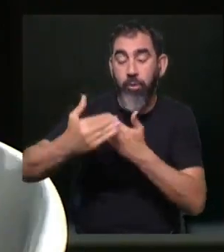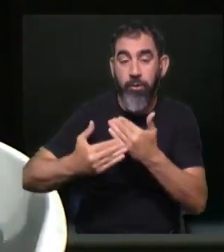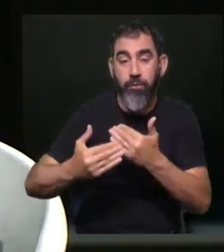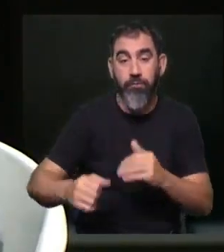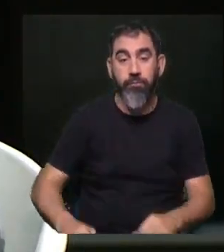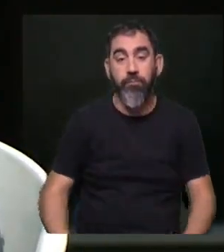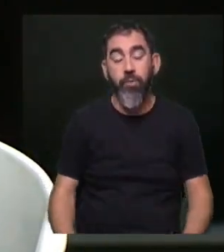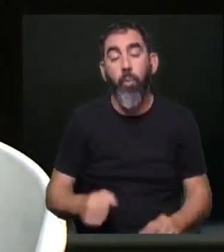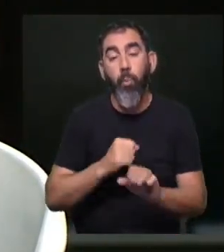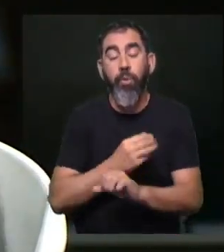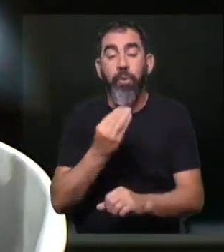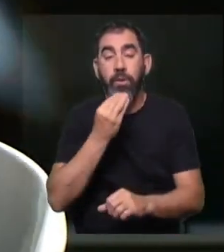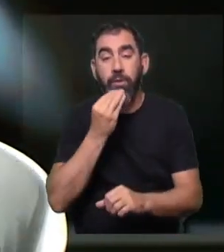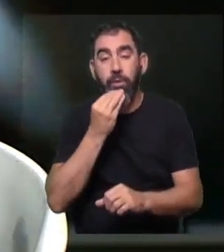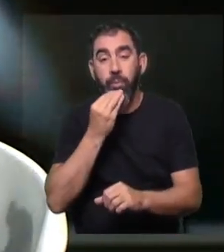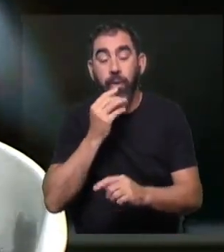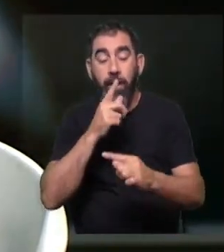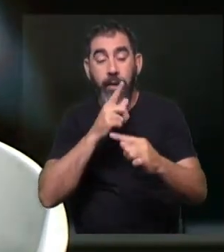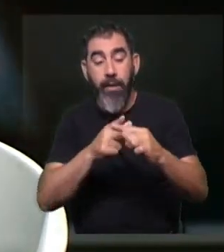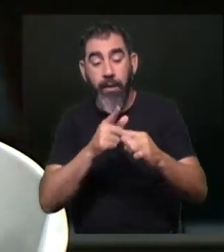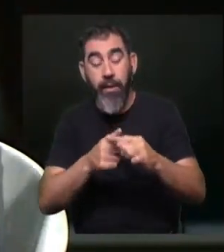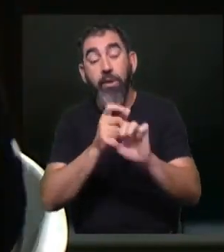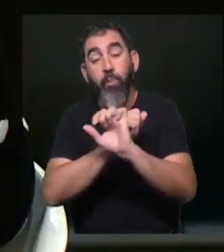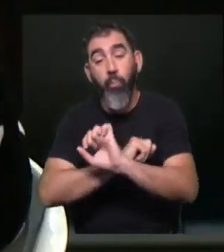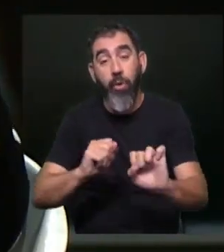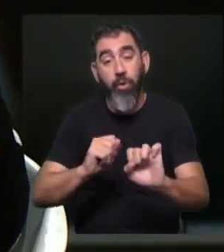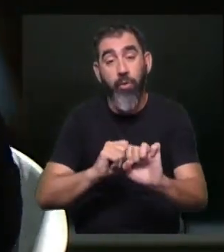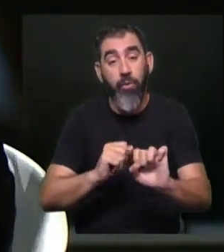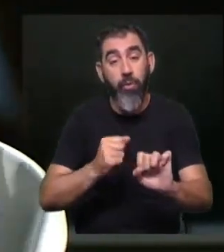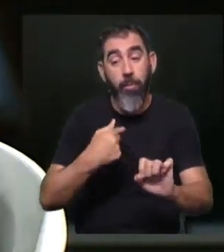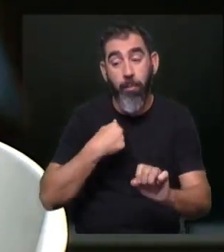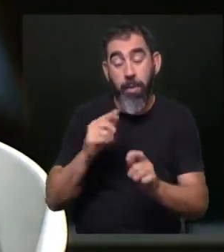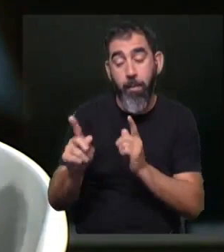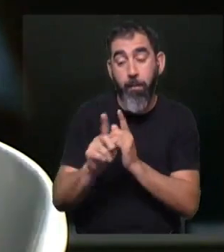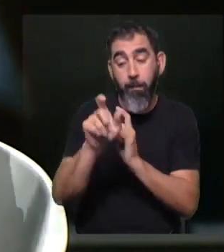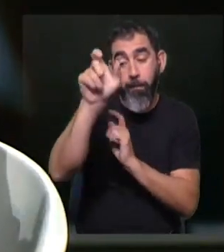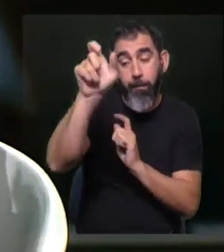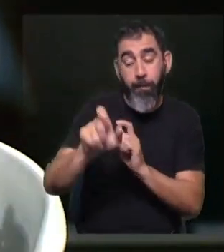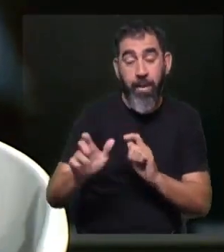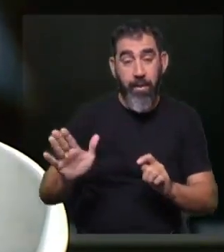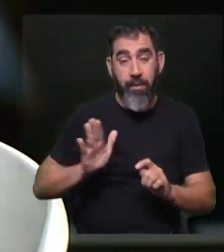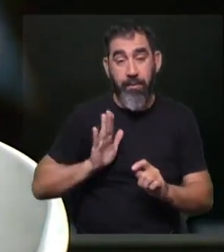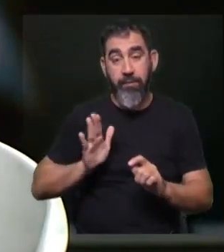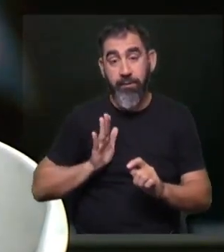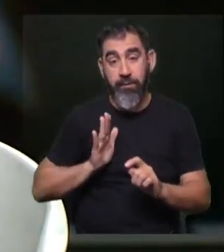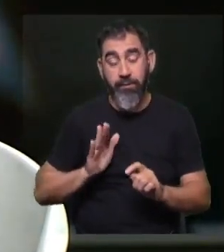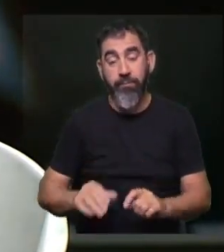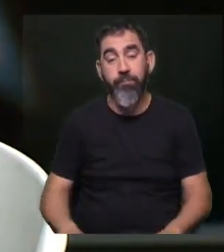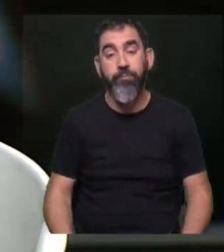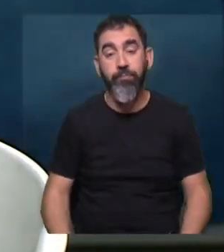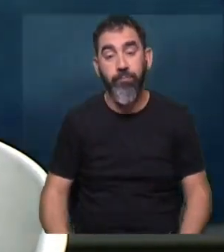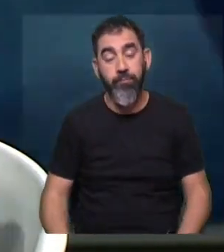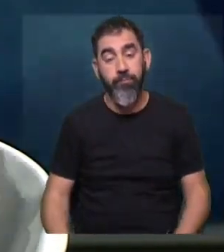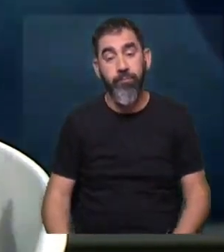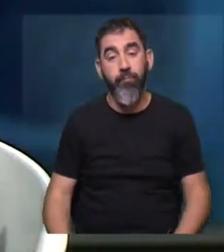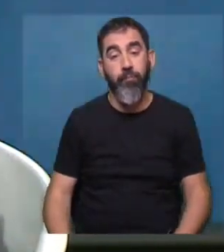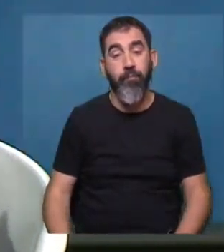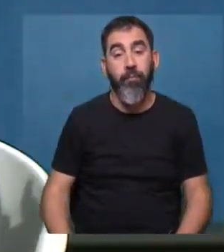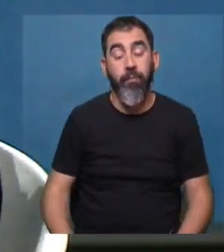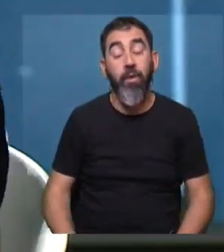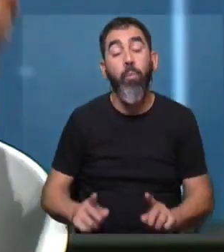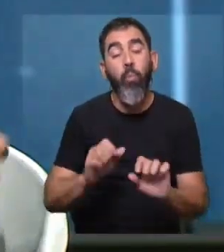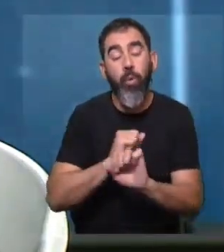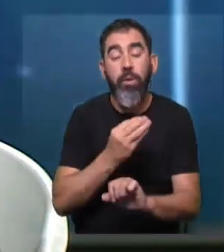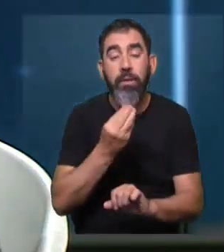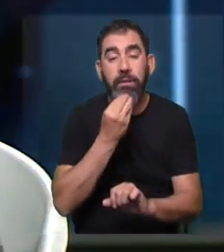yo puedo simular el tubo de rayos X, puedo simular a mi paciente, que en realidad es un fantoma digital de mama, y lo que puedo